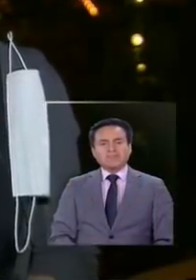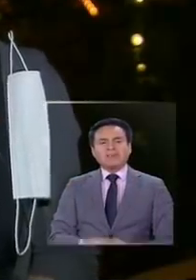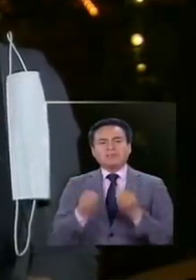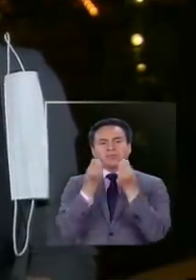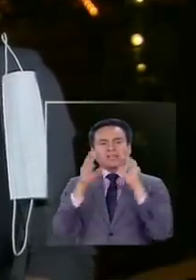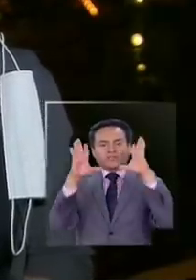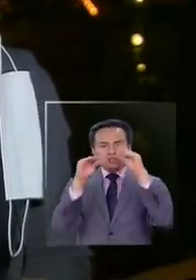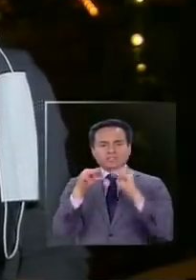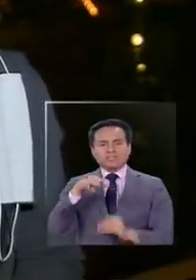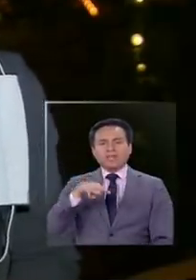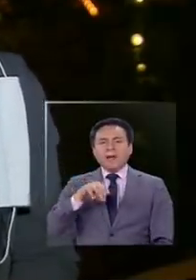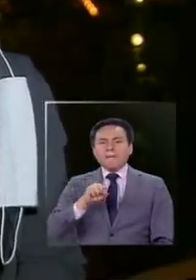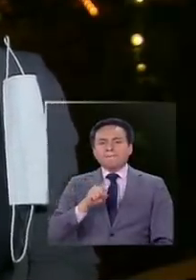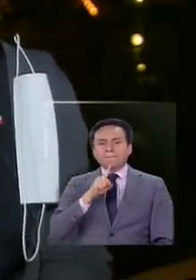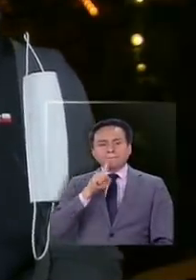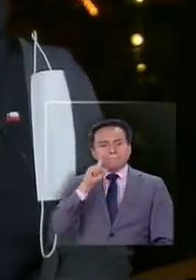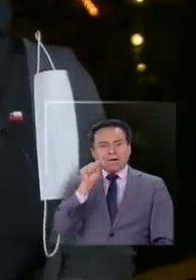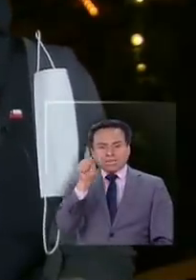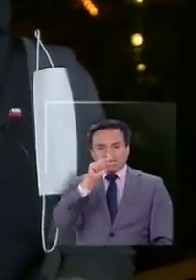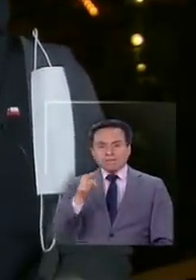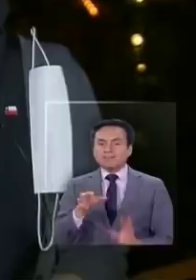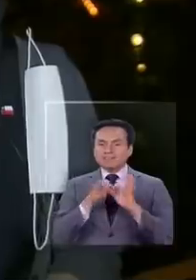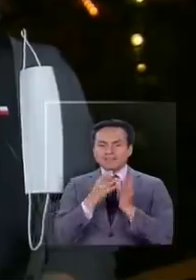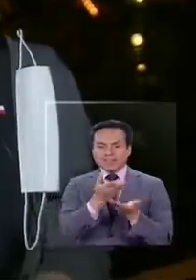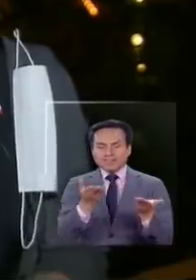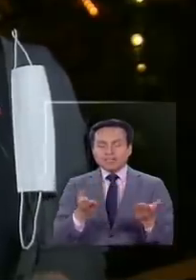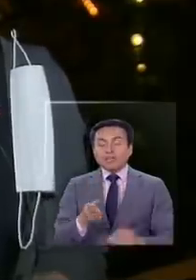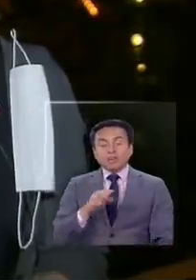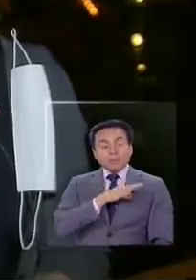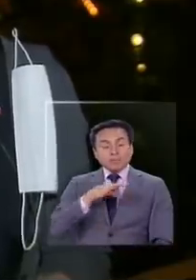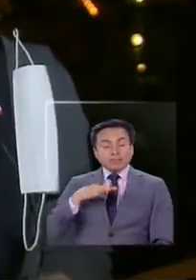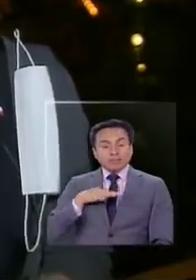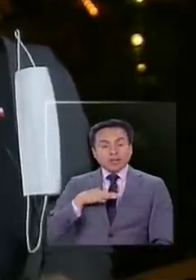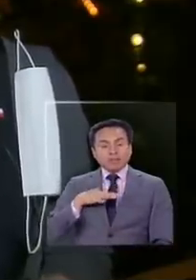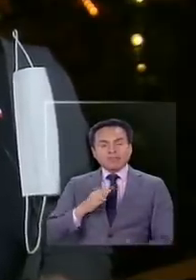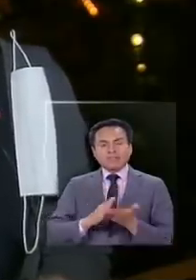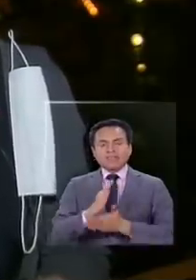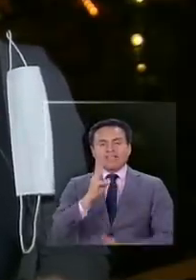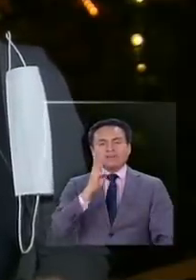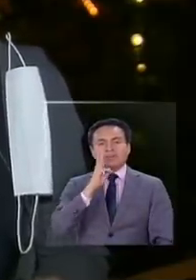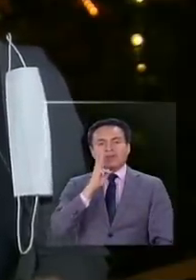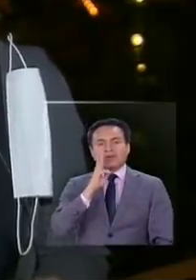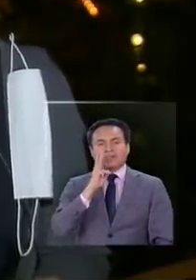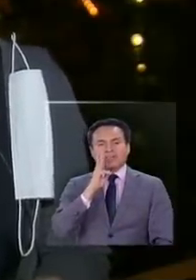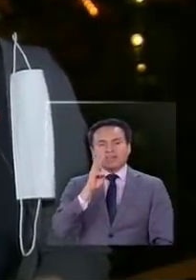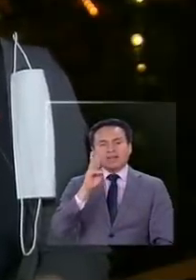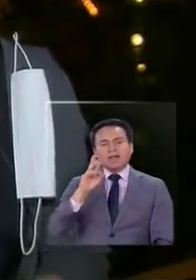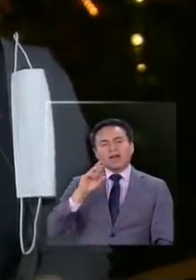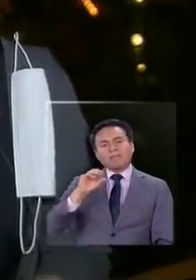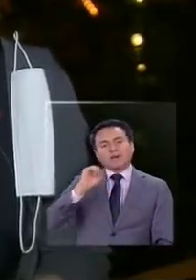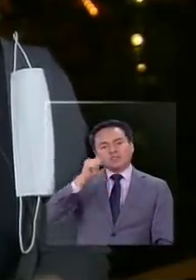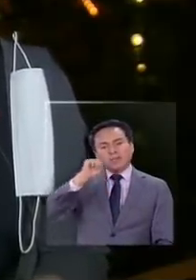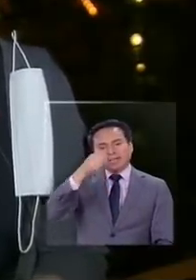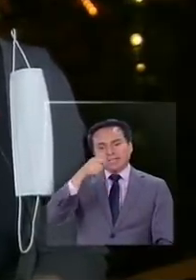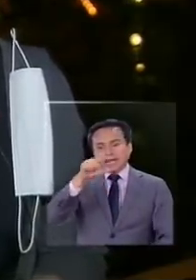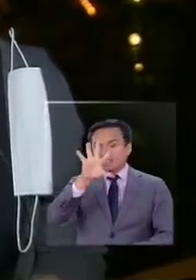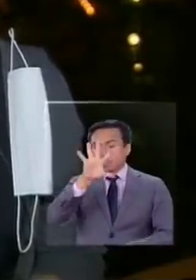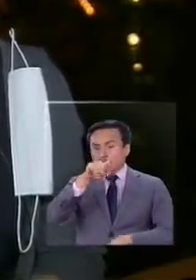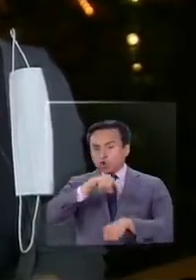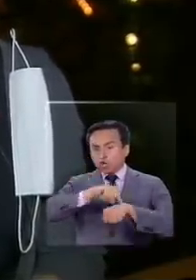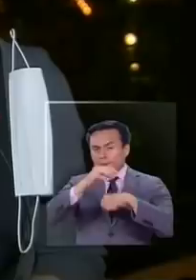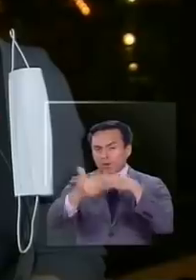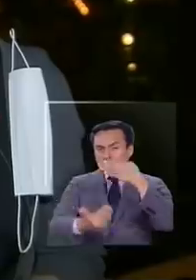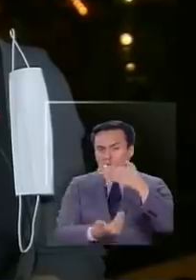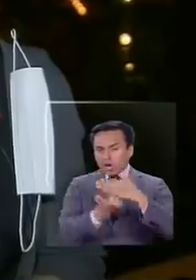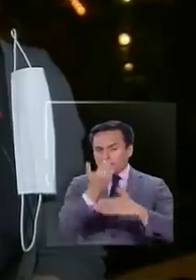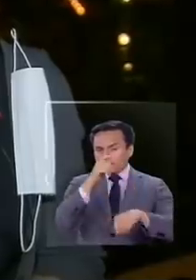Buenas noches, Matías. Gracias a ustedes. Ministra, a partir del miércoles, es decir, pasado mañana a las 5 a.m., 5 de